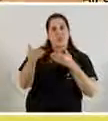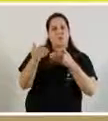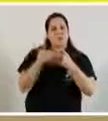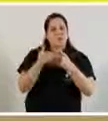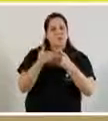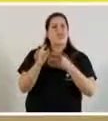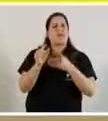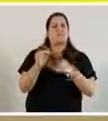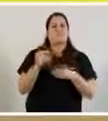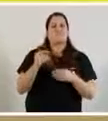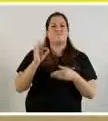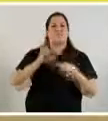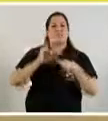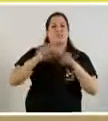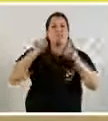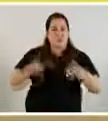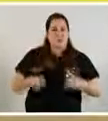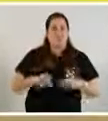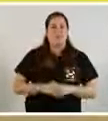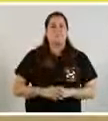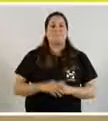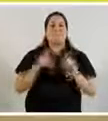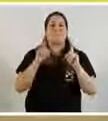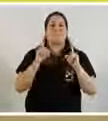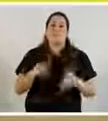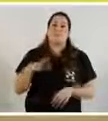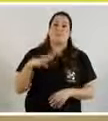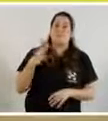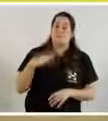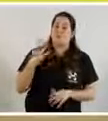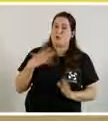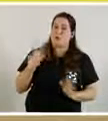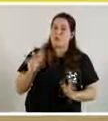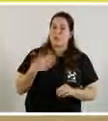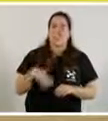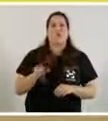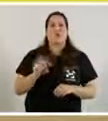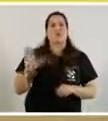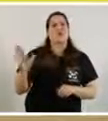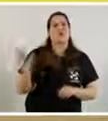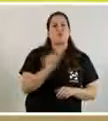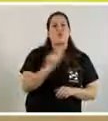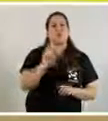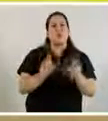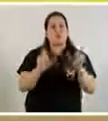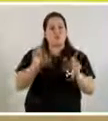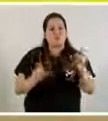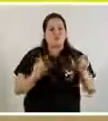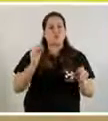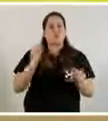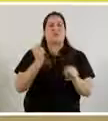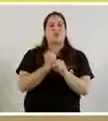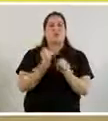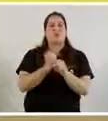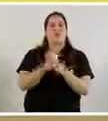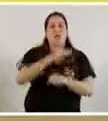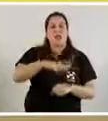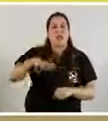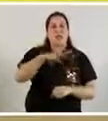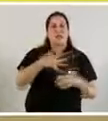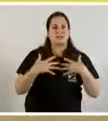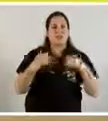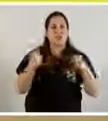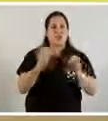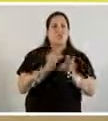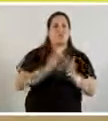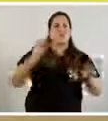a todos. Y testeamos preventivamente, una vez por semana, a todos los profesionales de la salud, a los